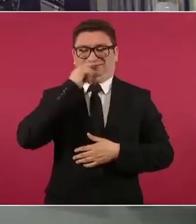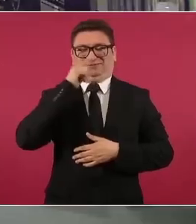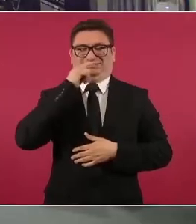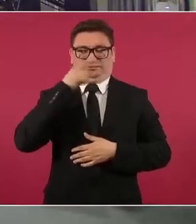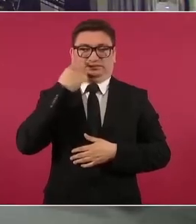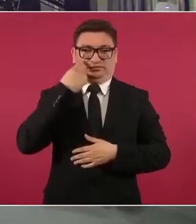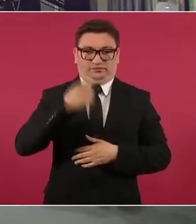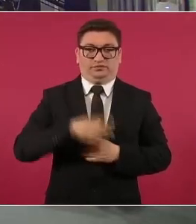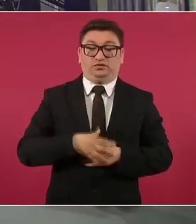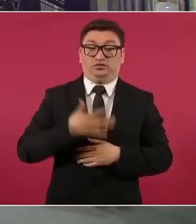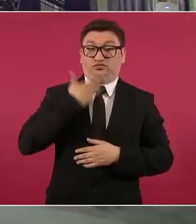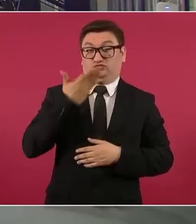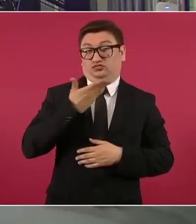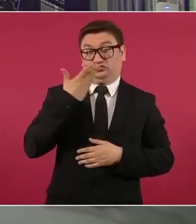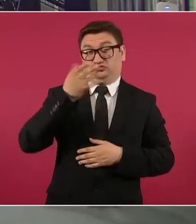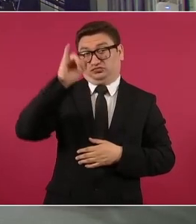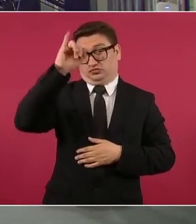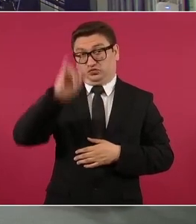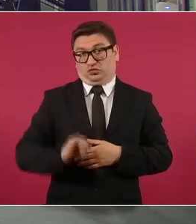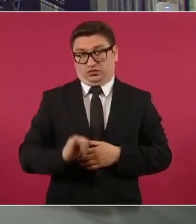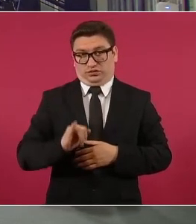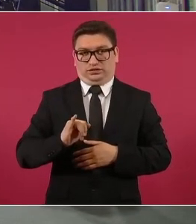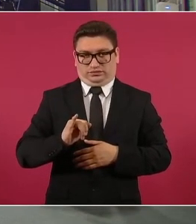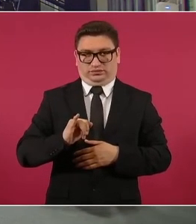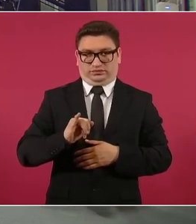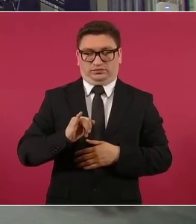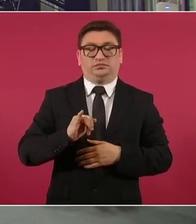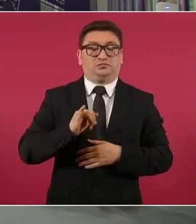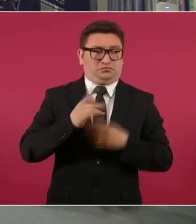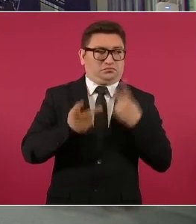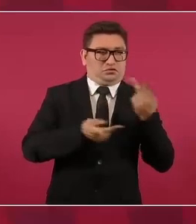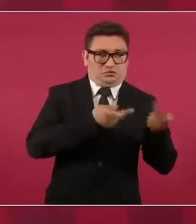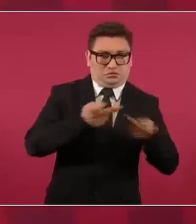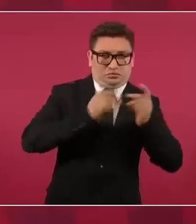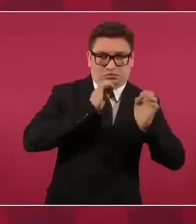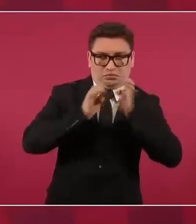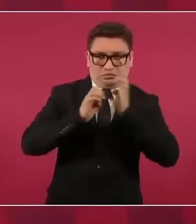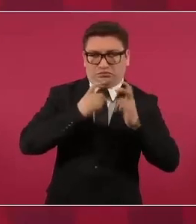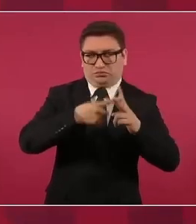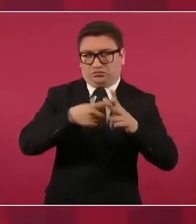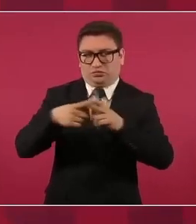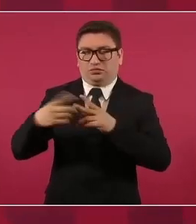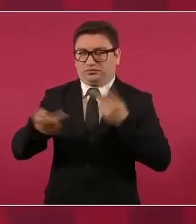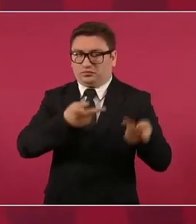todos los jueves aparece una encuesta que hacen